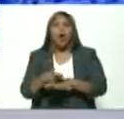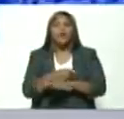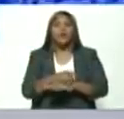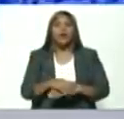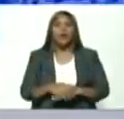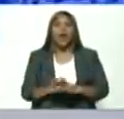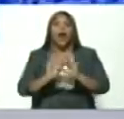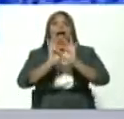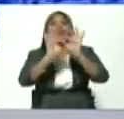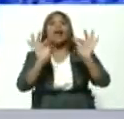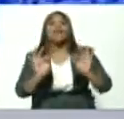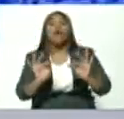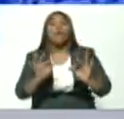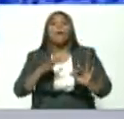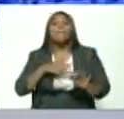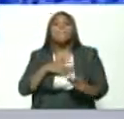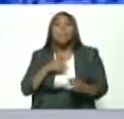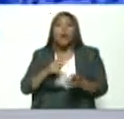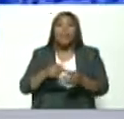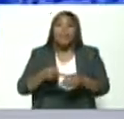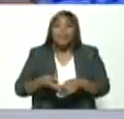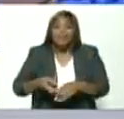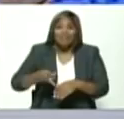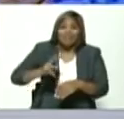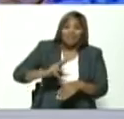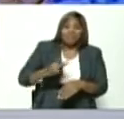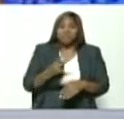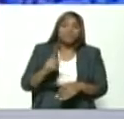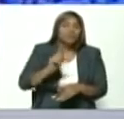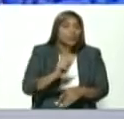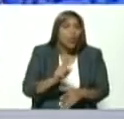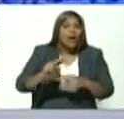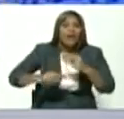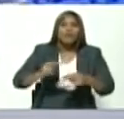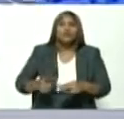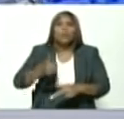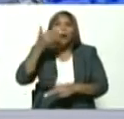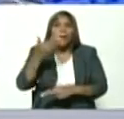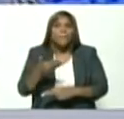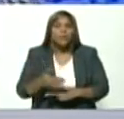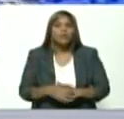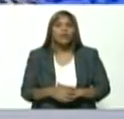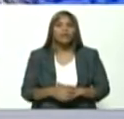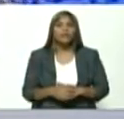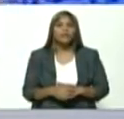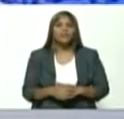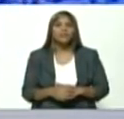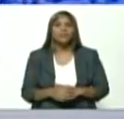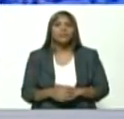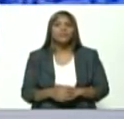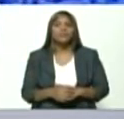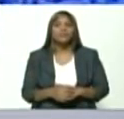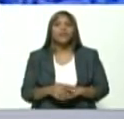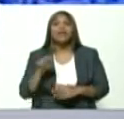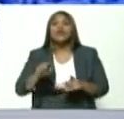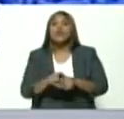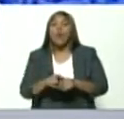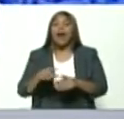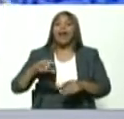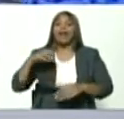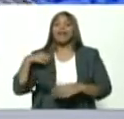forma de hacer irreversible la revolución es la única forma la otra forma es seguir jugando la democracia burguesa